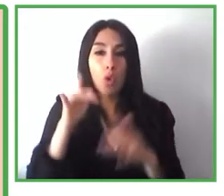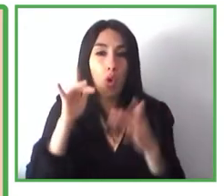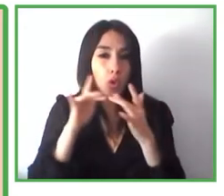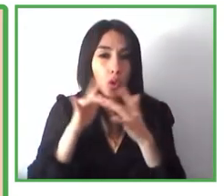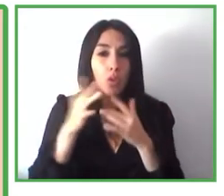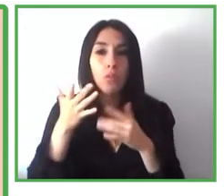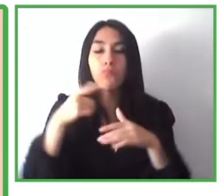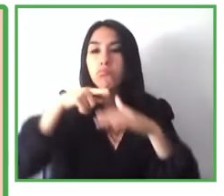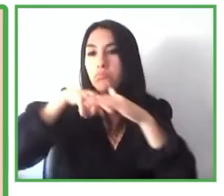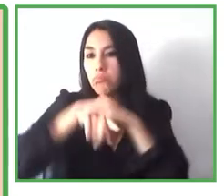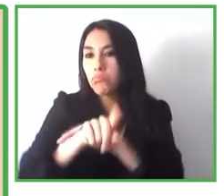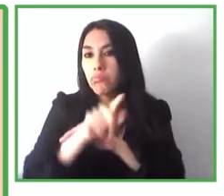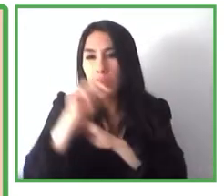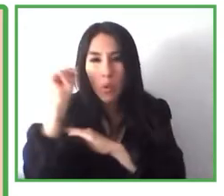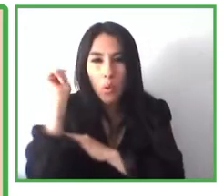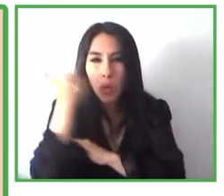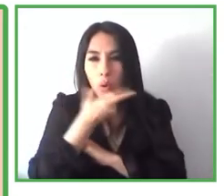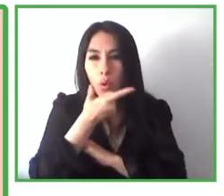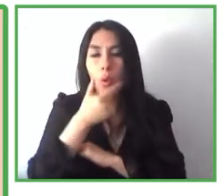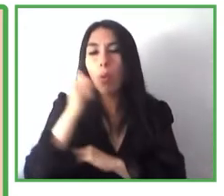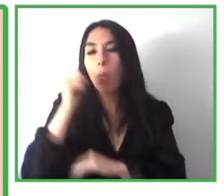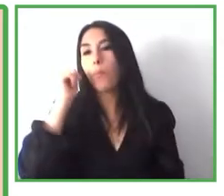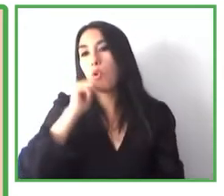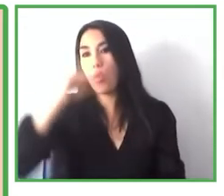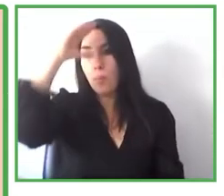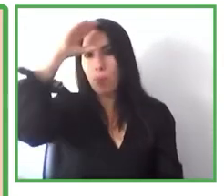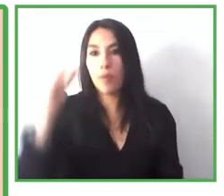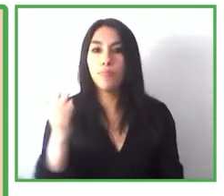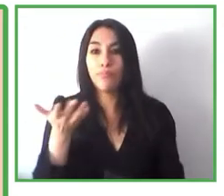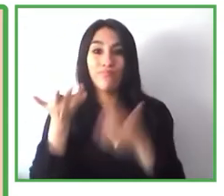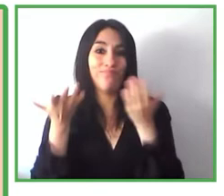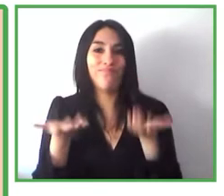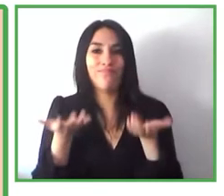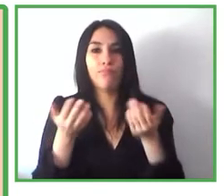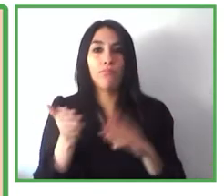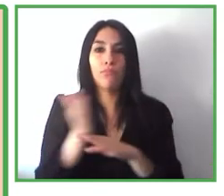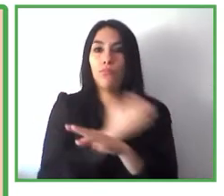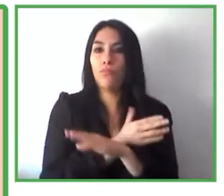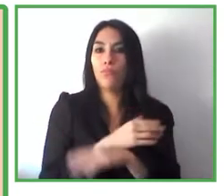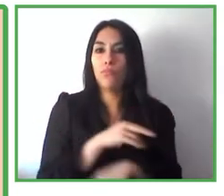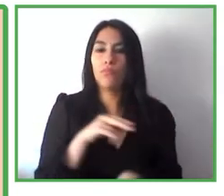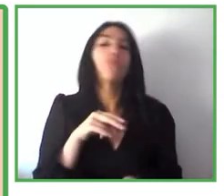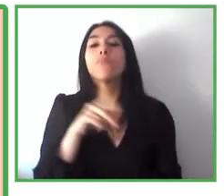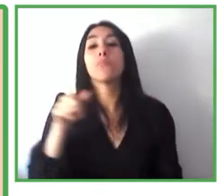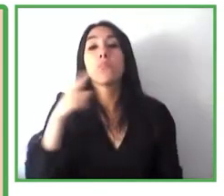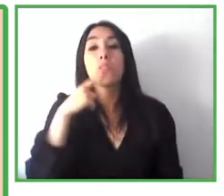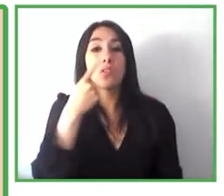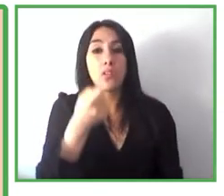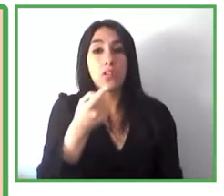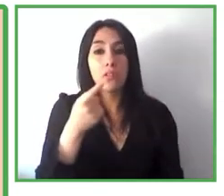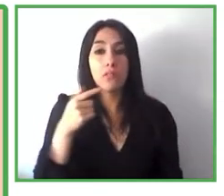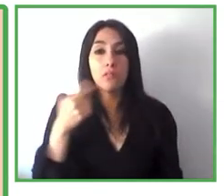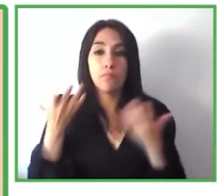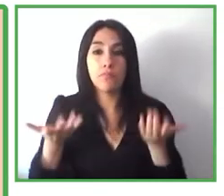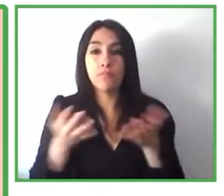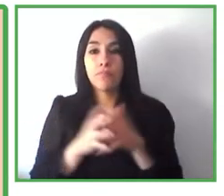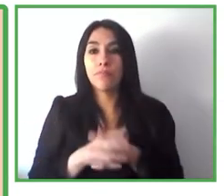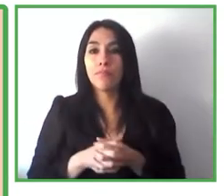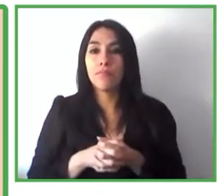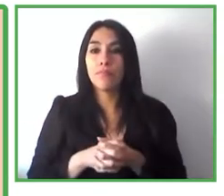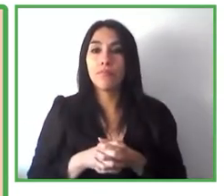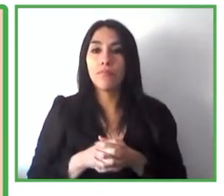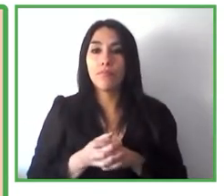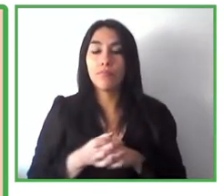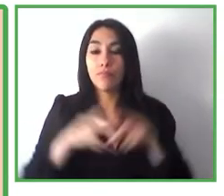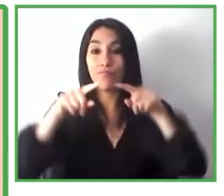las personas y esto como comentaba también Ricardo antes al inicio en la presentación en esta sesión esto nos implica que